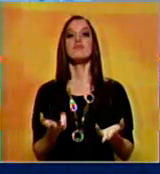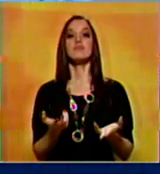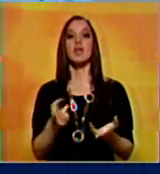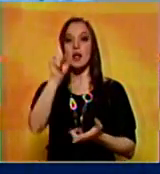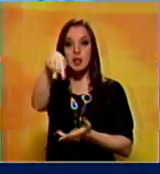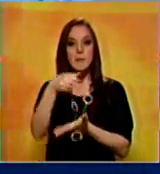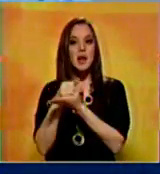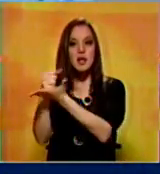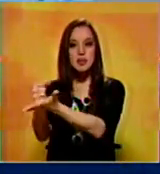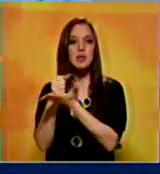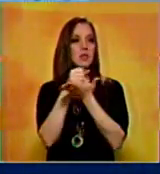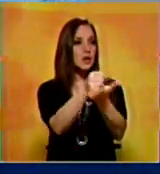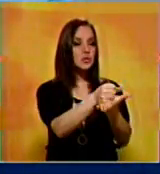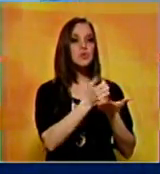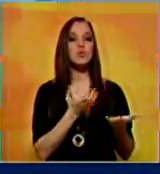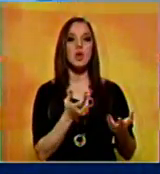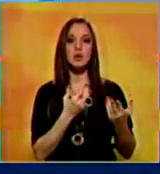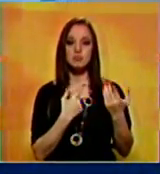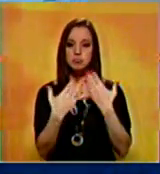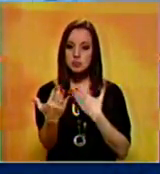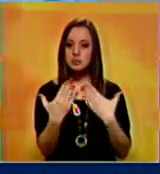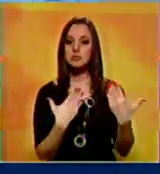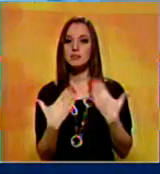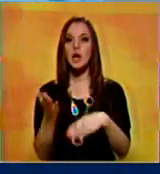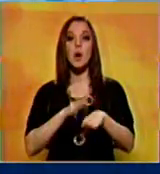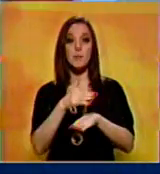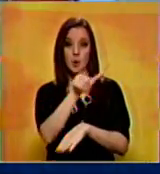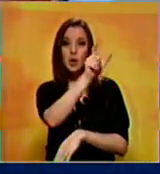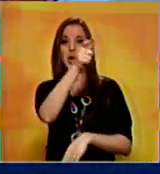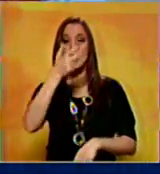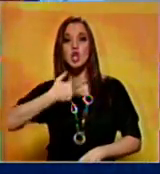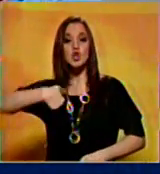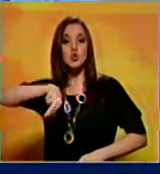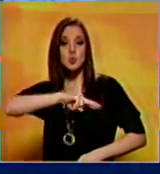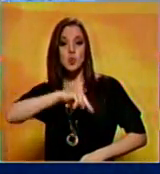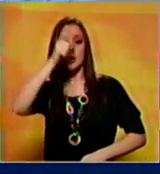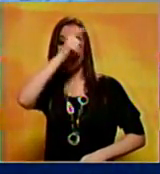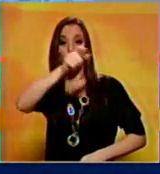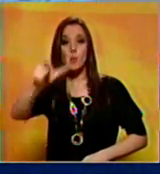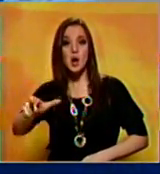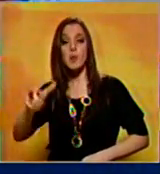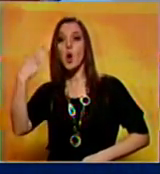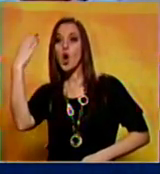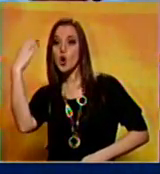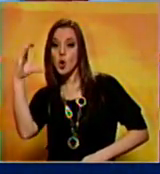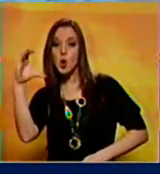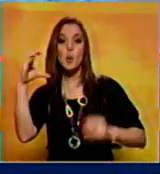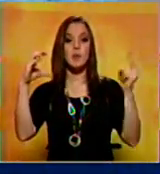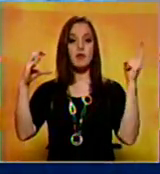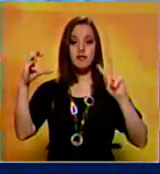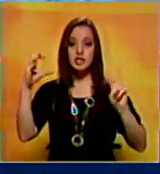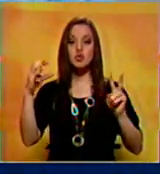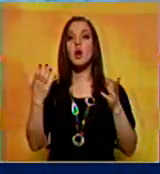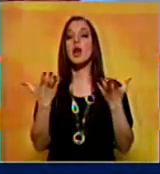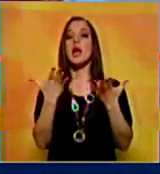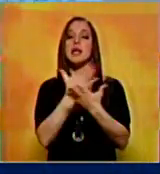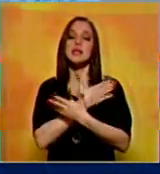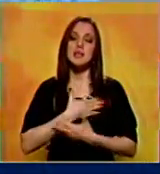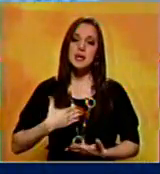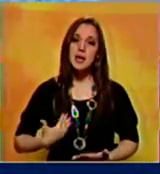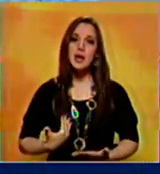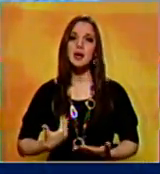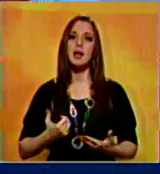porque es lo que aspiran nuestros pueblos nuestros pueblos son felices cuando nuestros gobiernos somos